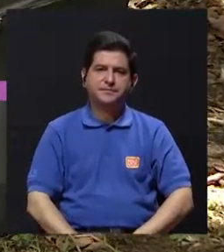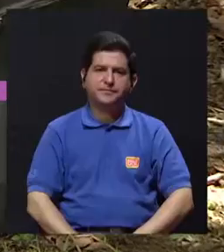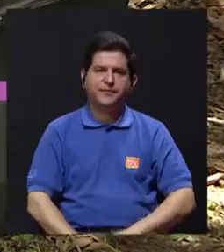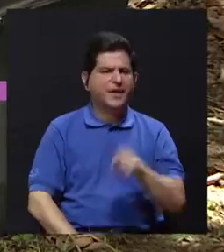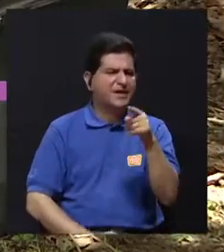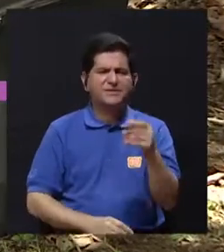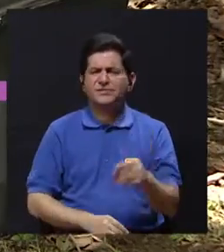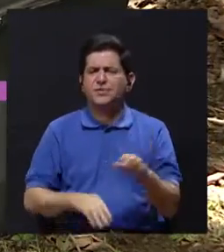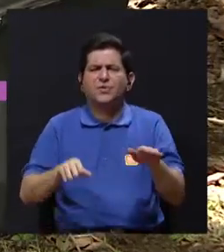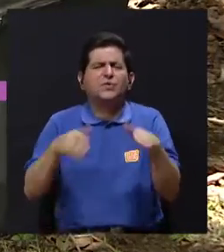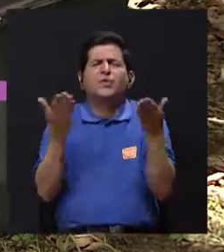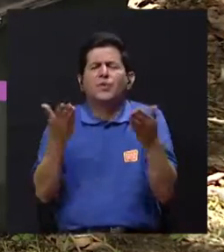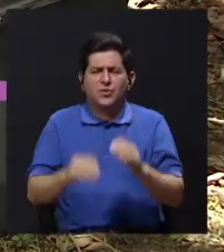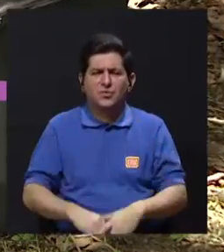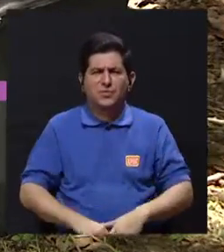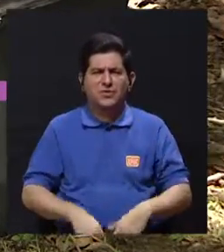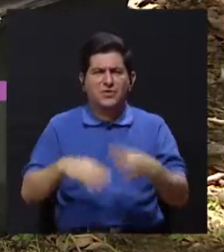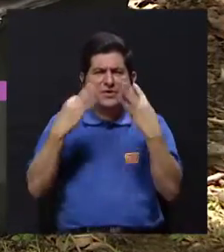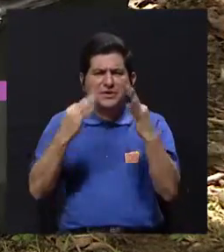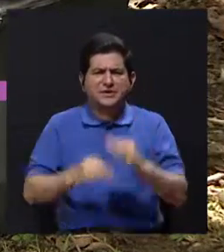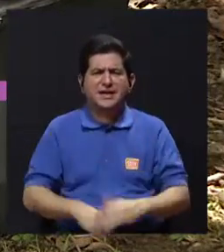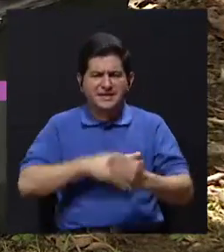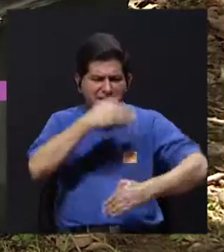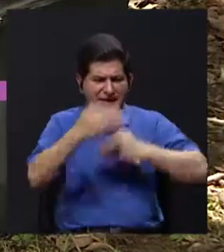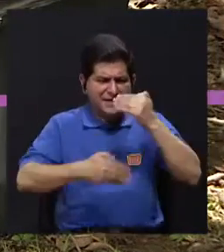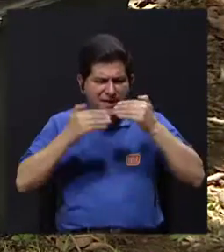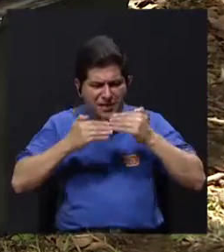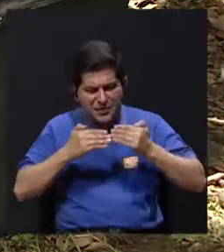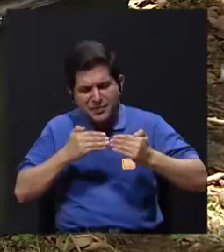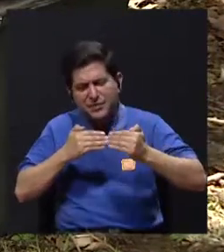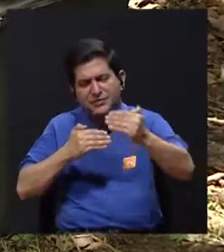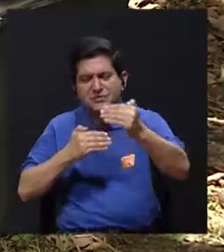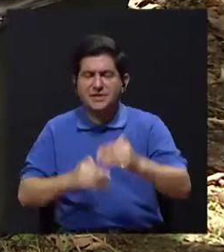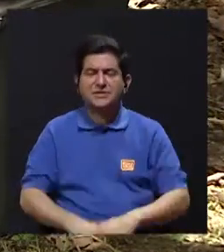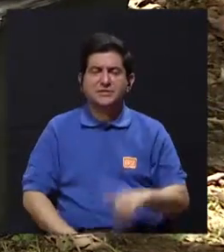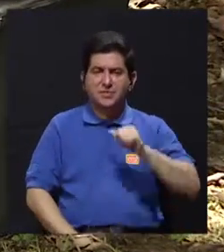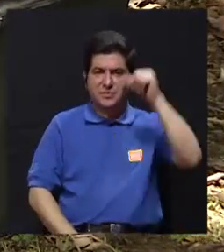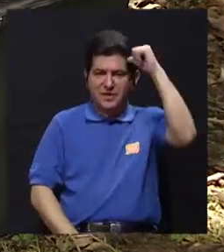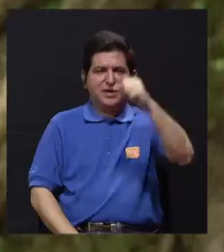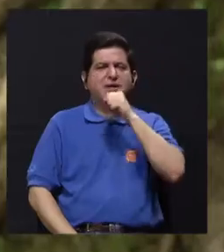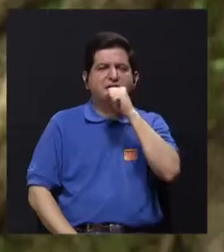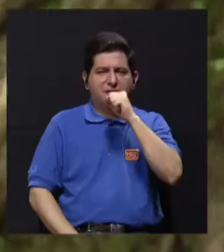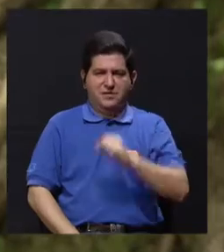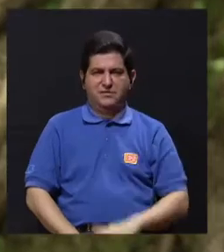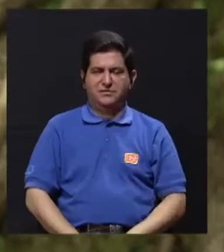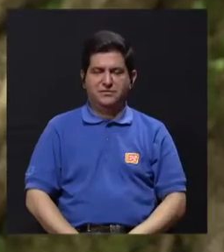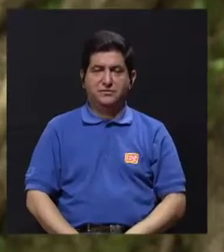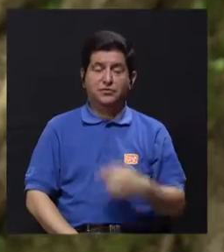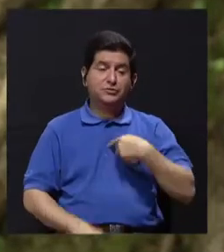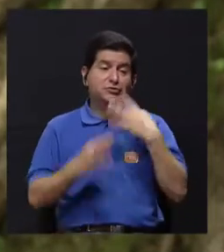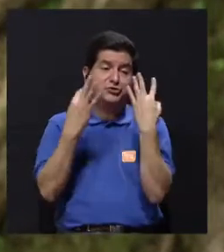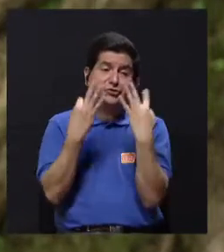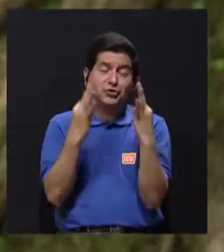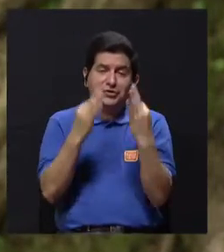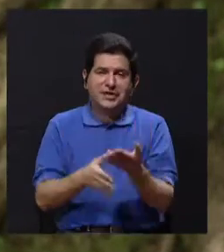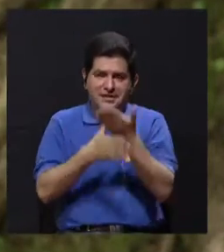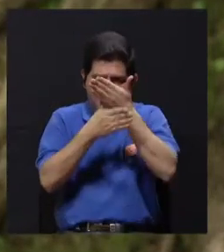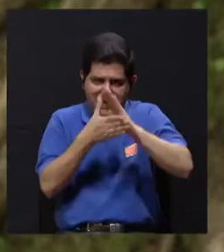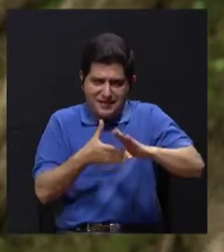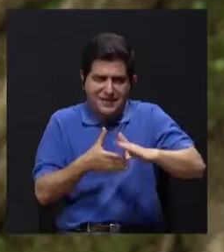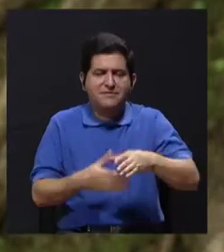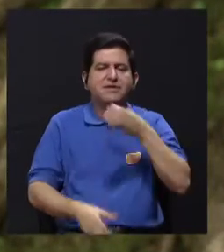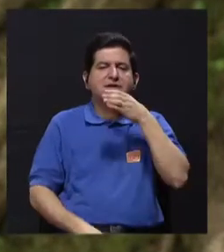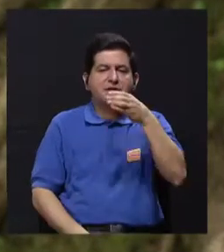¿Cómo poder hacer eso? ¿Cómo poder alargar esos procesos en el adulto mayor? Claro. Yo voy a tratar de